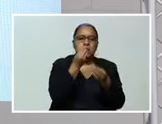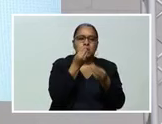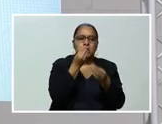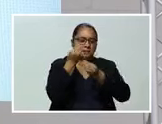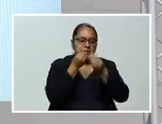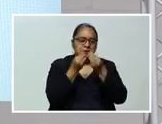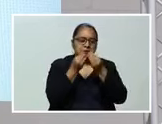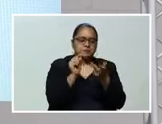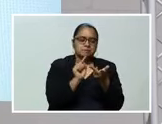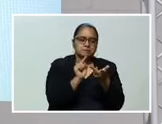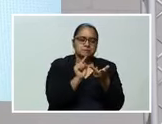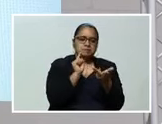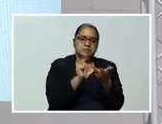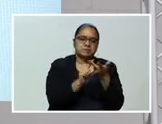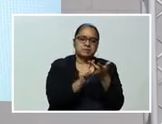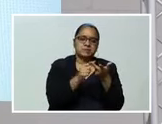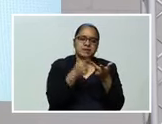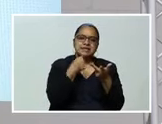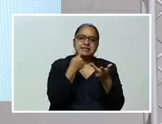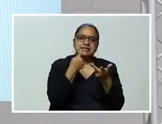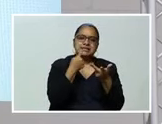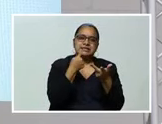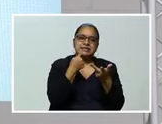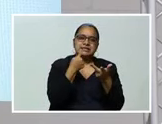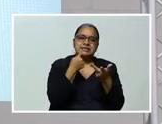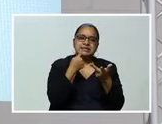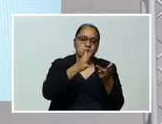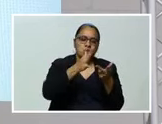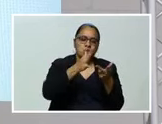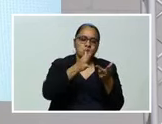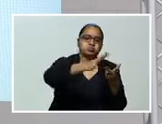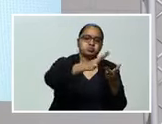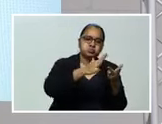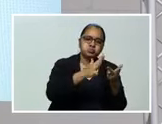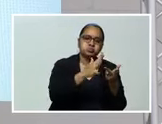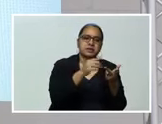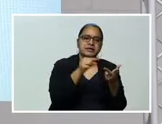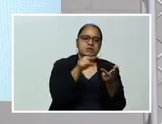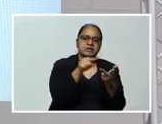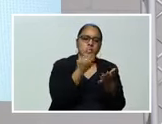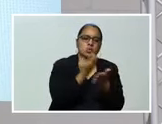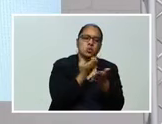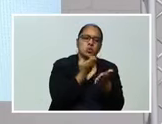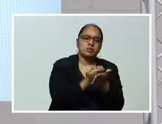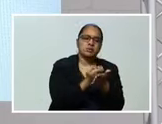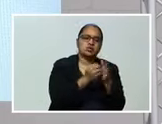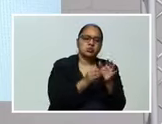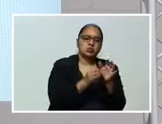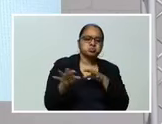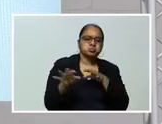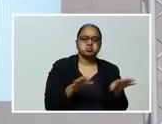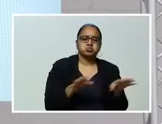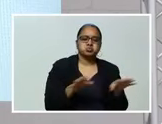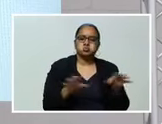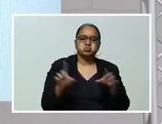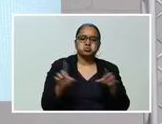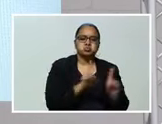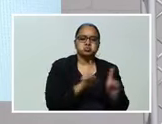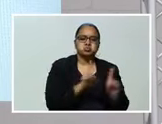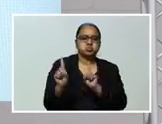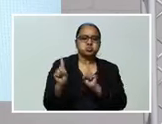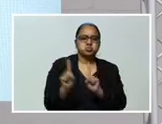Significa pues Que estamos hablando De un sector poblacional Que está movilizándose